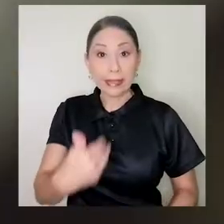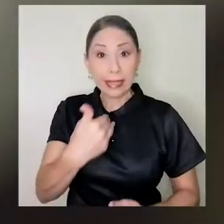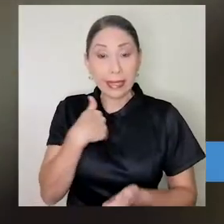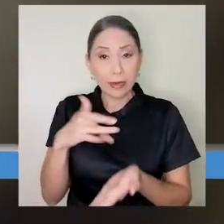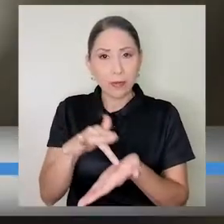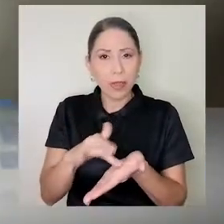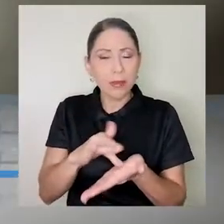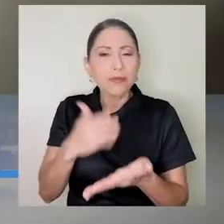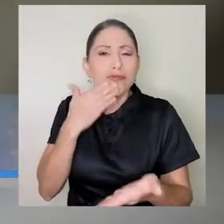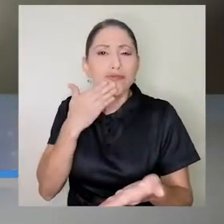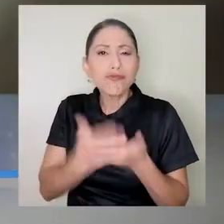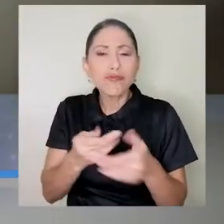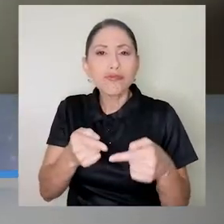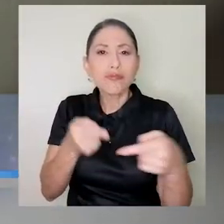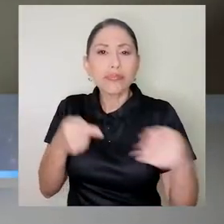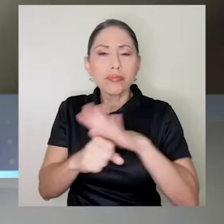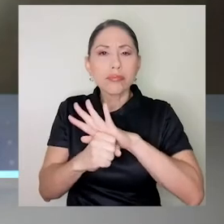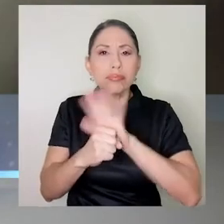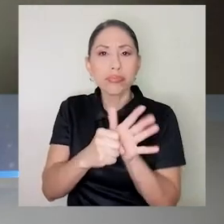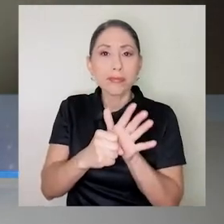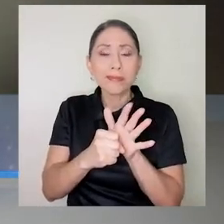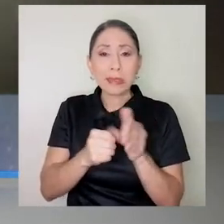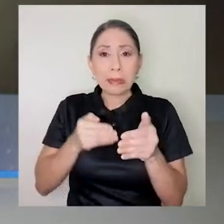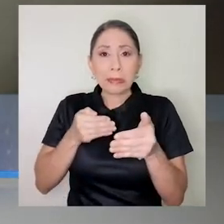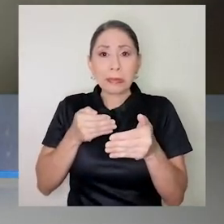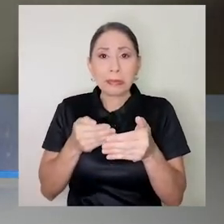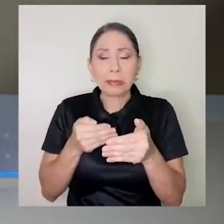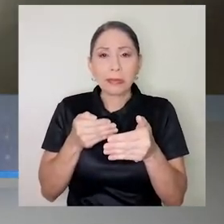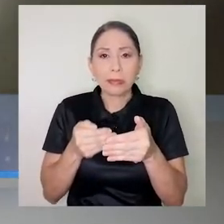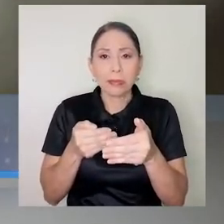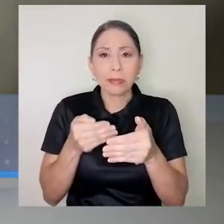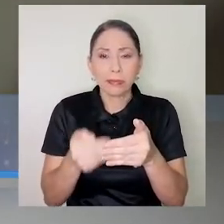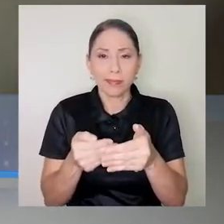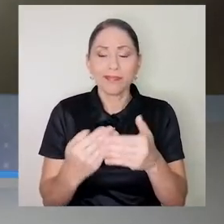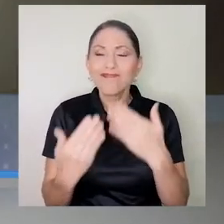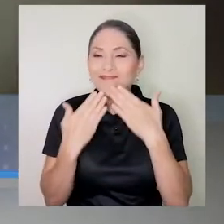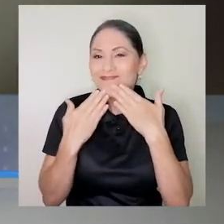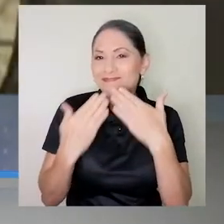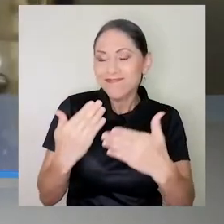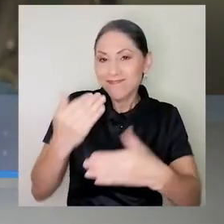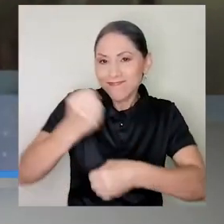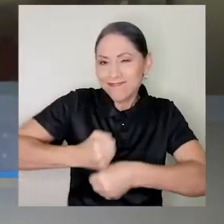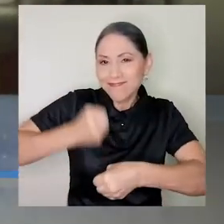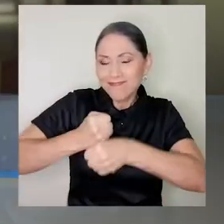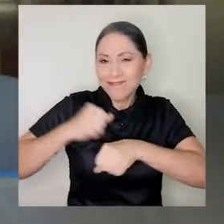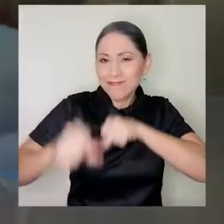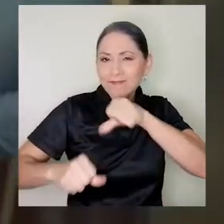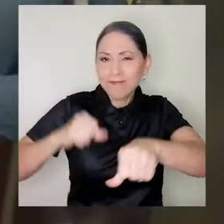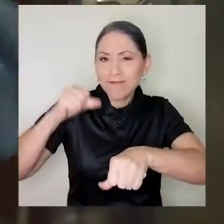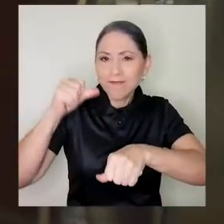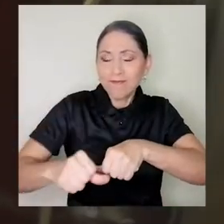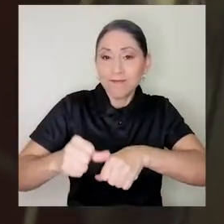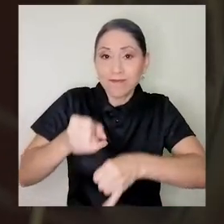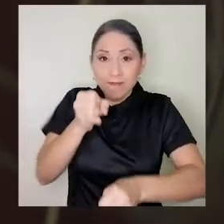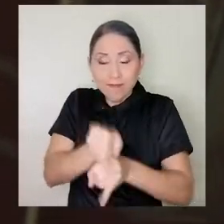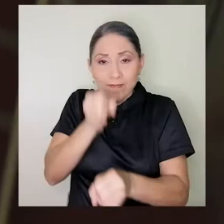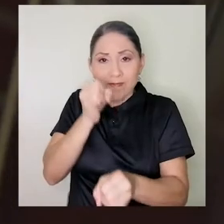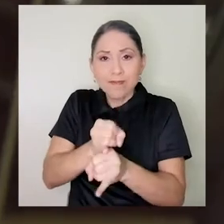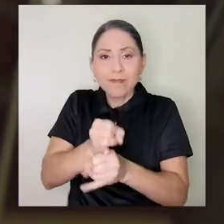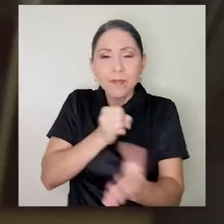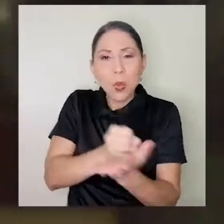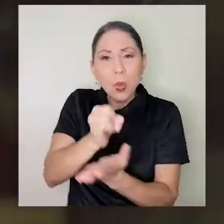Tener medicamentos eficaces contra la COVID-19 está cada vez más cerca, gracias al esfuerzo que ha venido